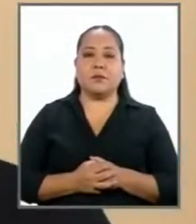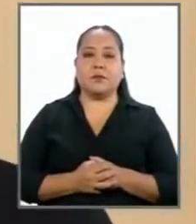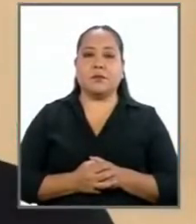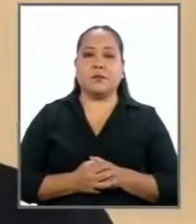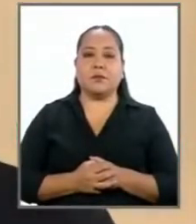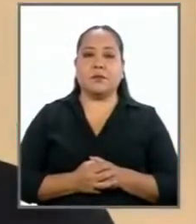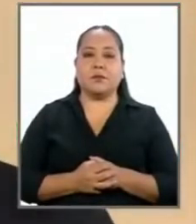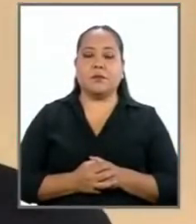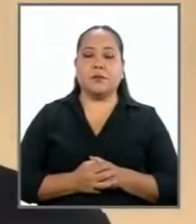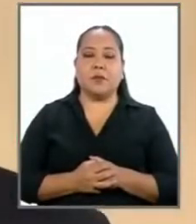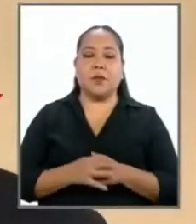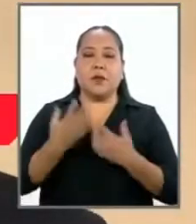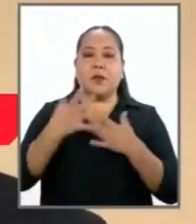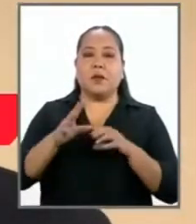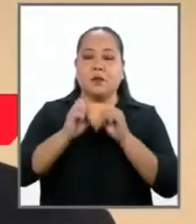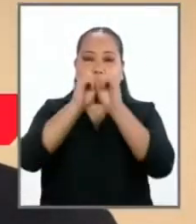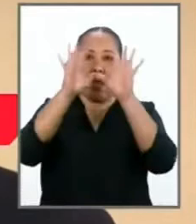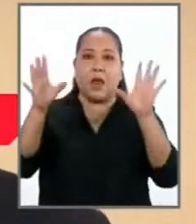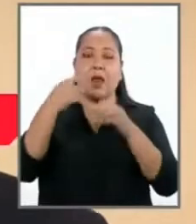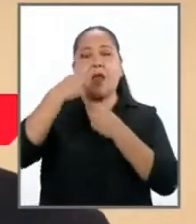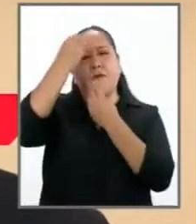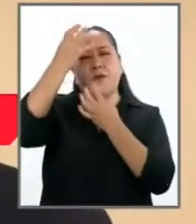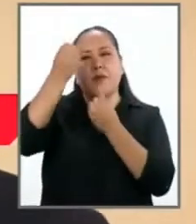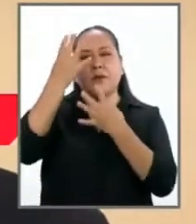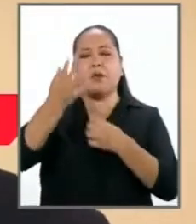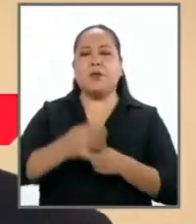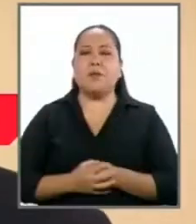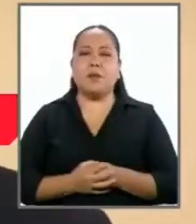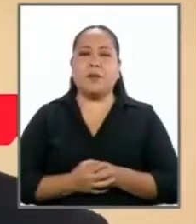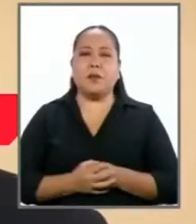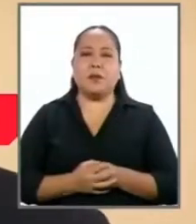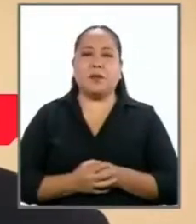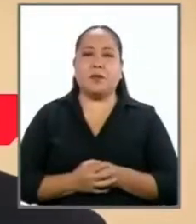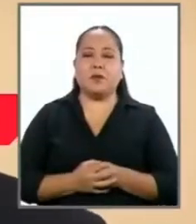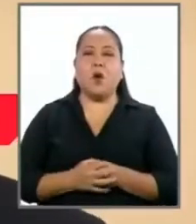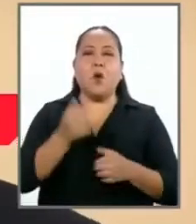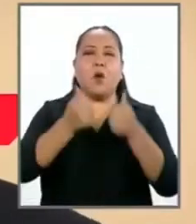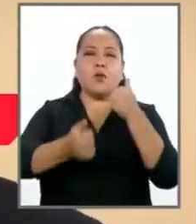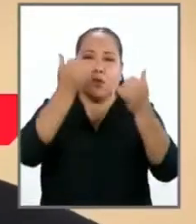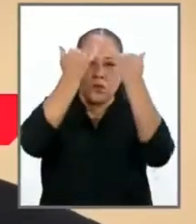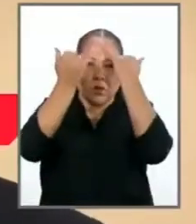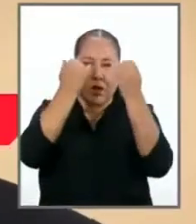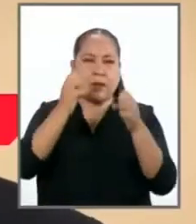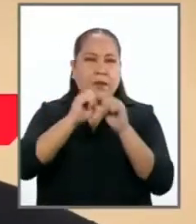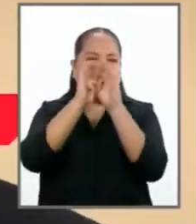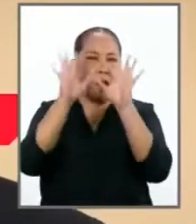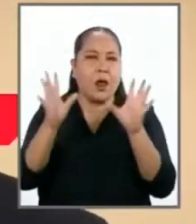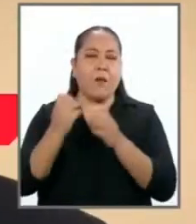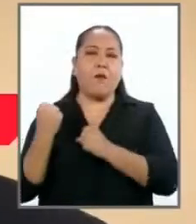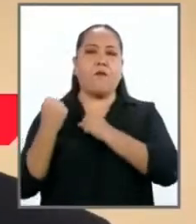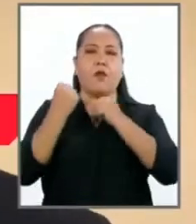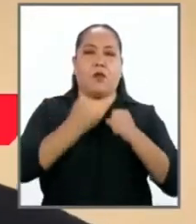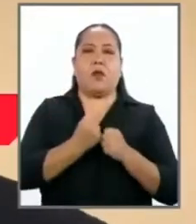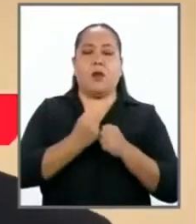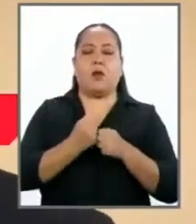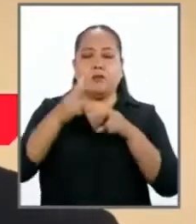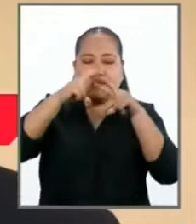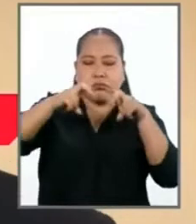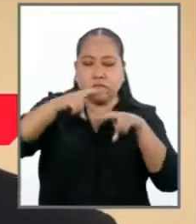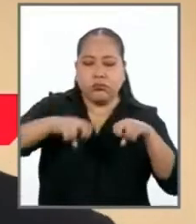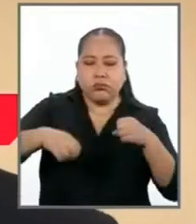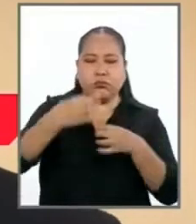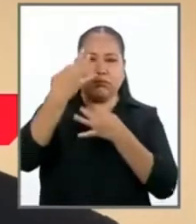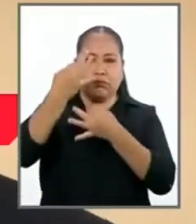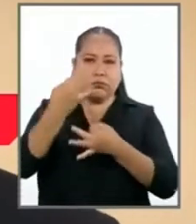Más allá de transparentar la información, ¿cuáles son sus propuestas concretas para fortalecer el sistema de rendición de cuentas